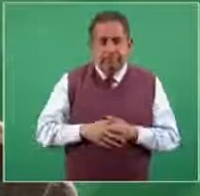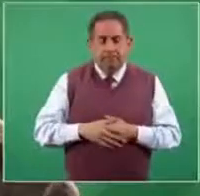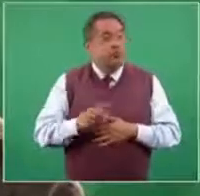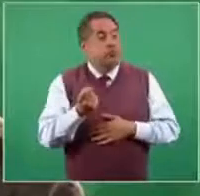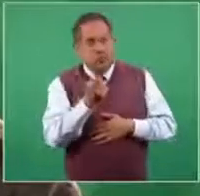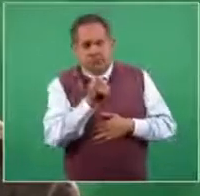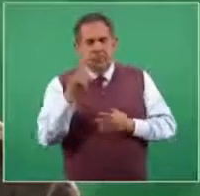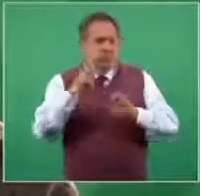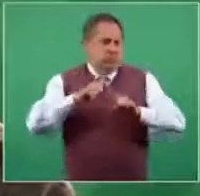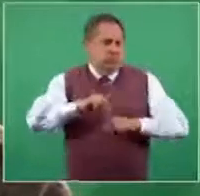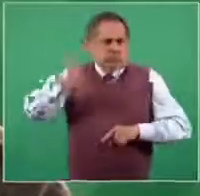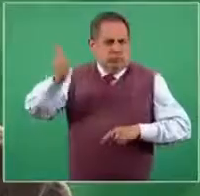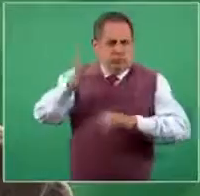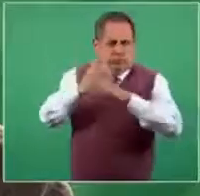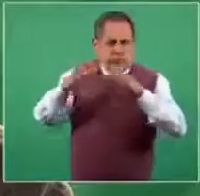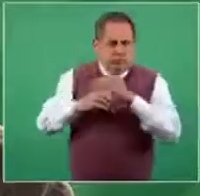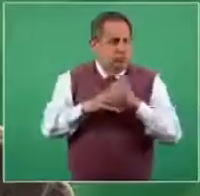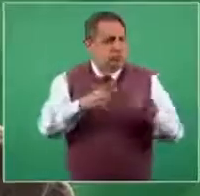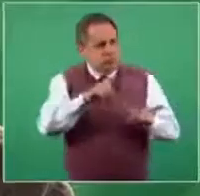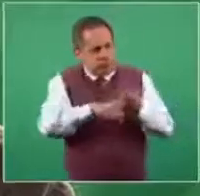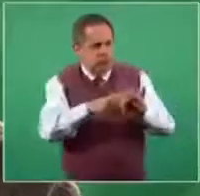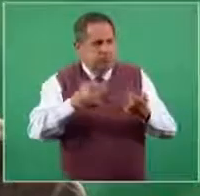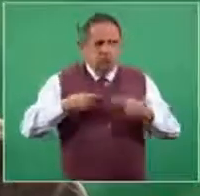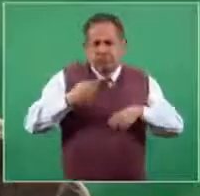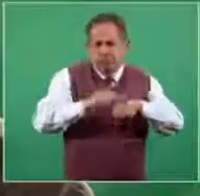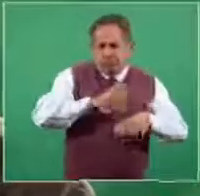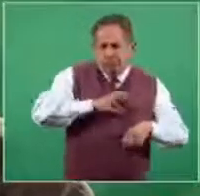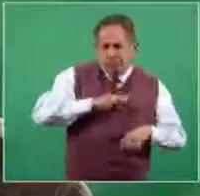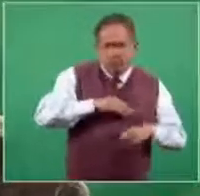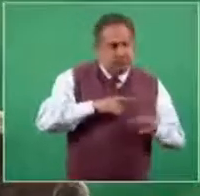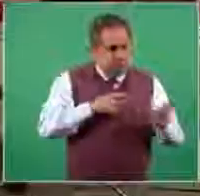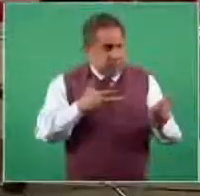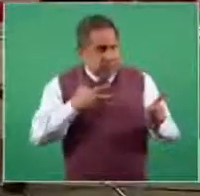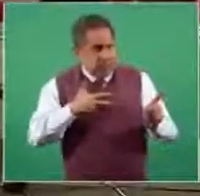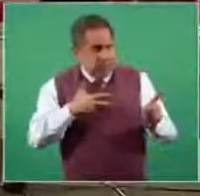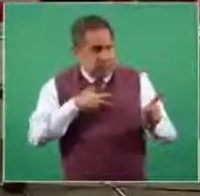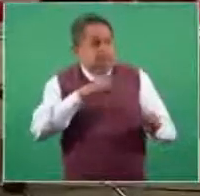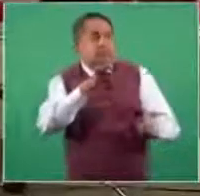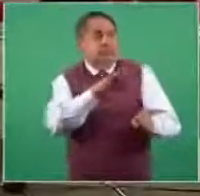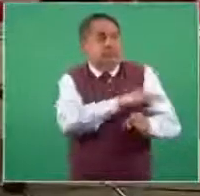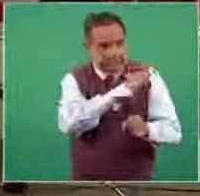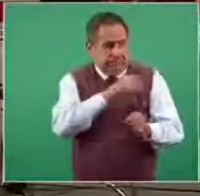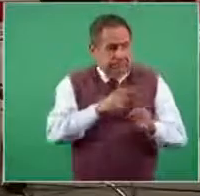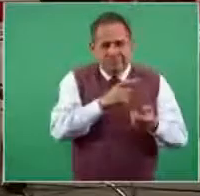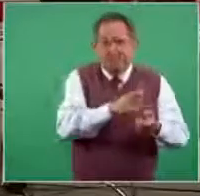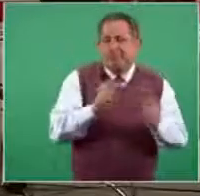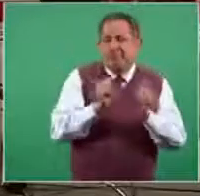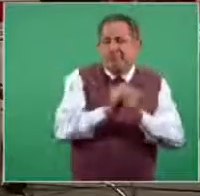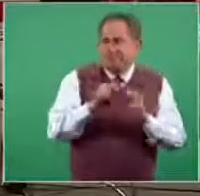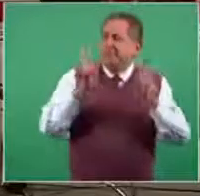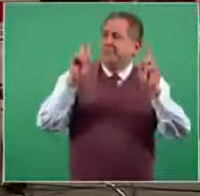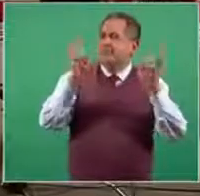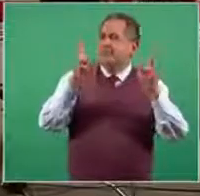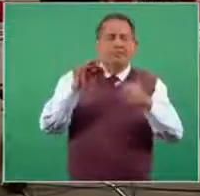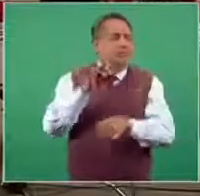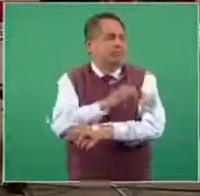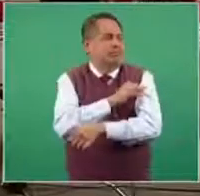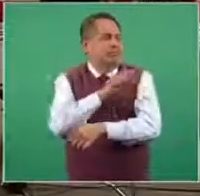en personas ya expuestas a la infección y esto se llama inmunización terapéutica o vacunas